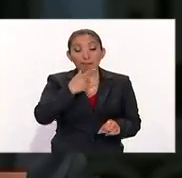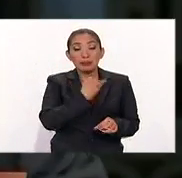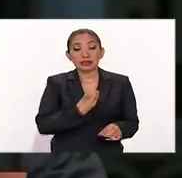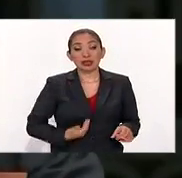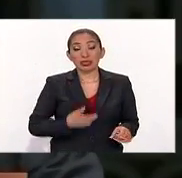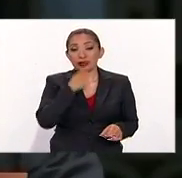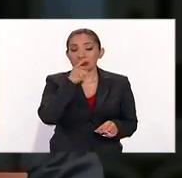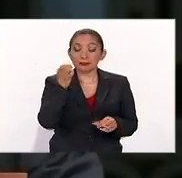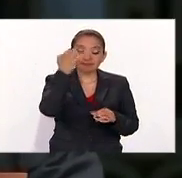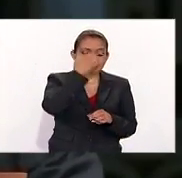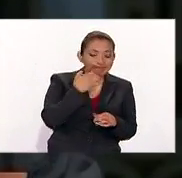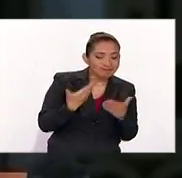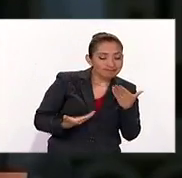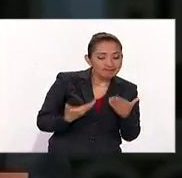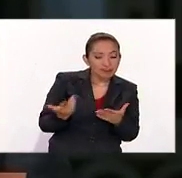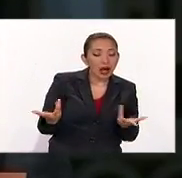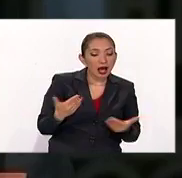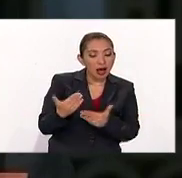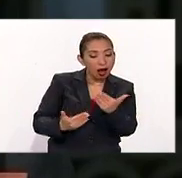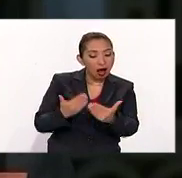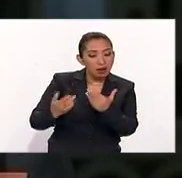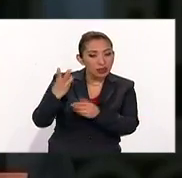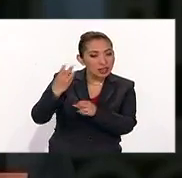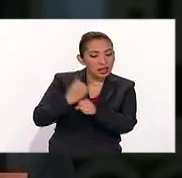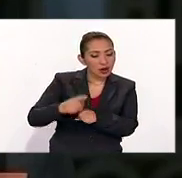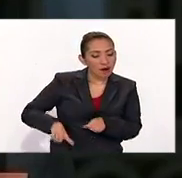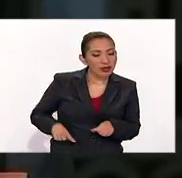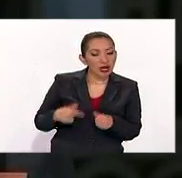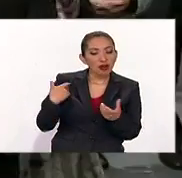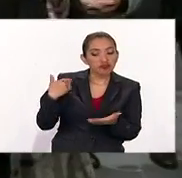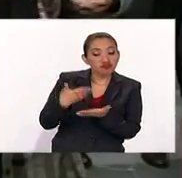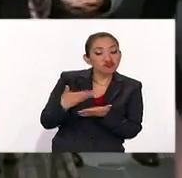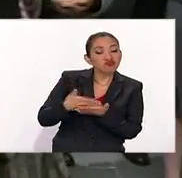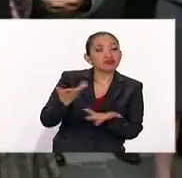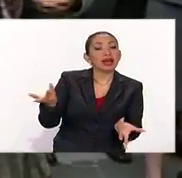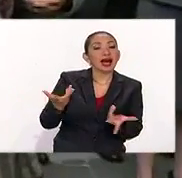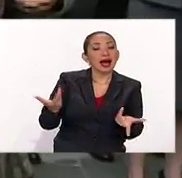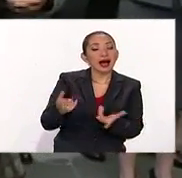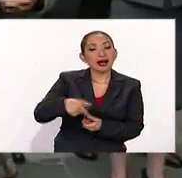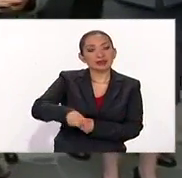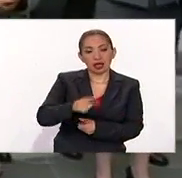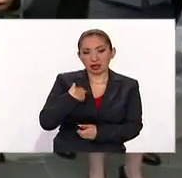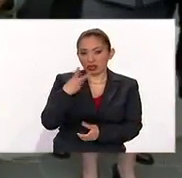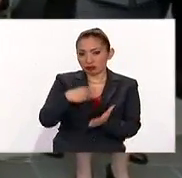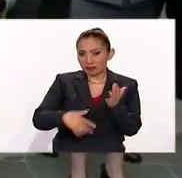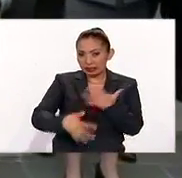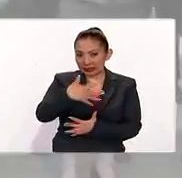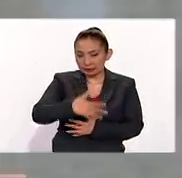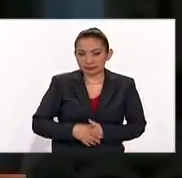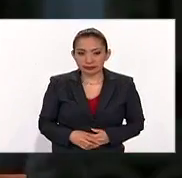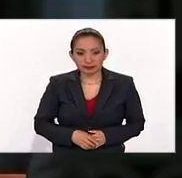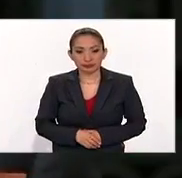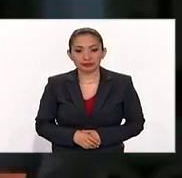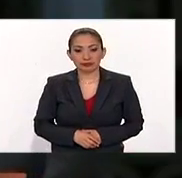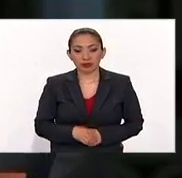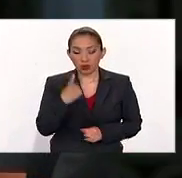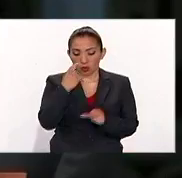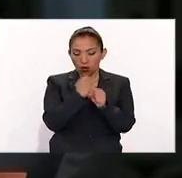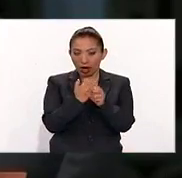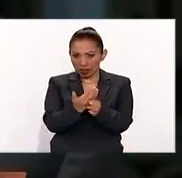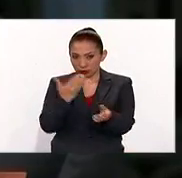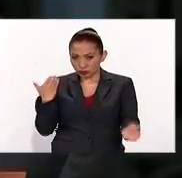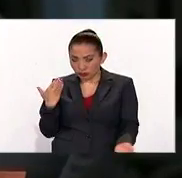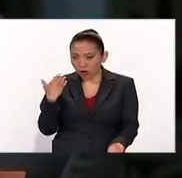mandatario hizo un balance de lo alcanzado en los primeros tres años de su administración, sobre todo en este 2015. Hace un año